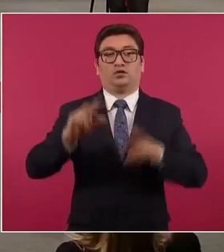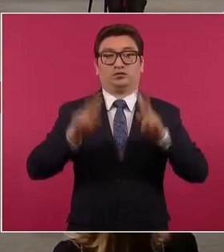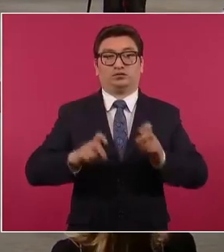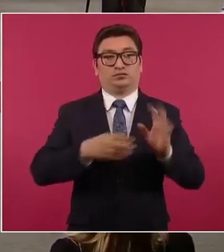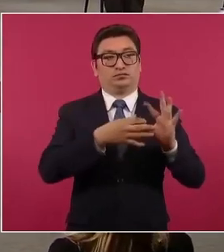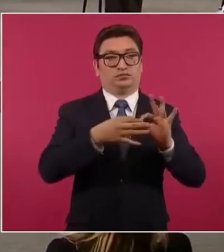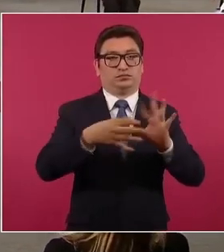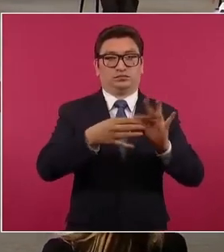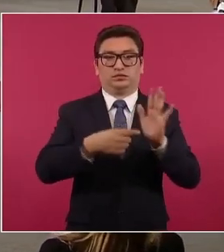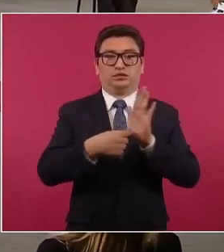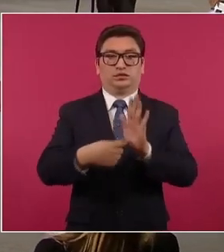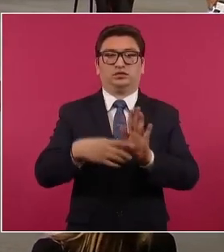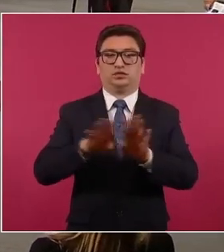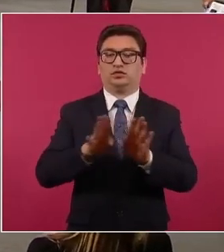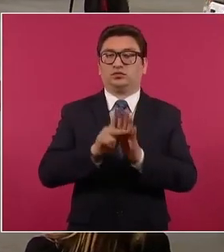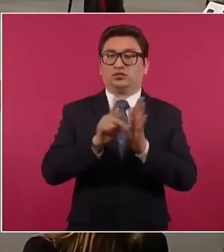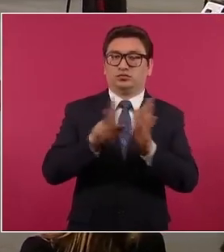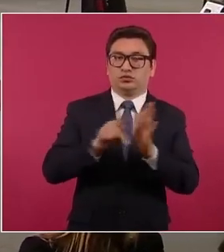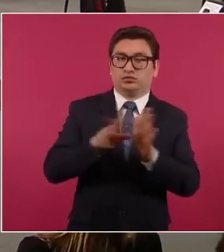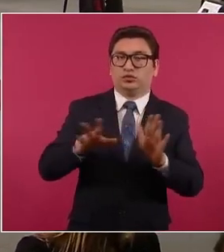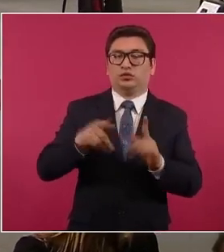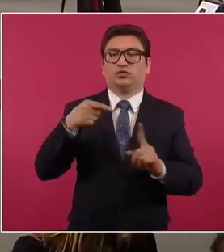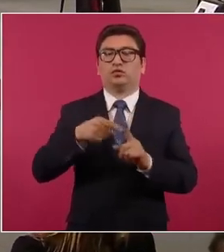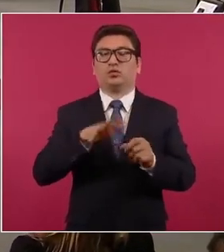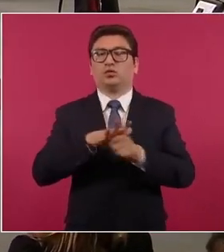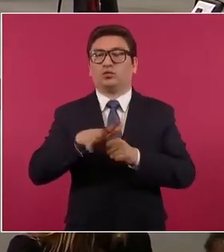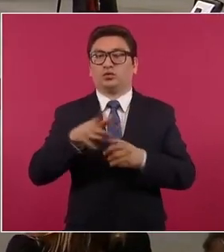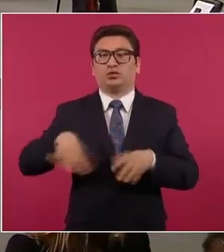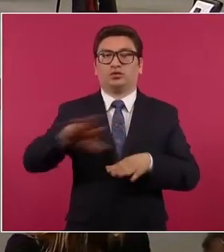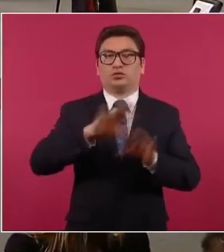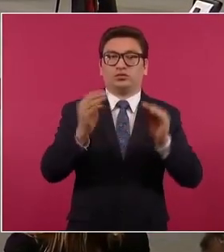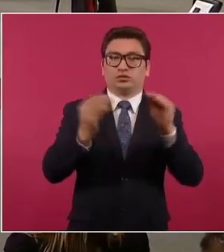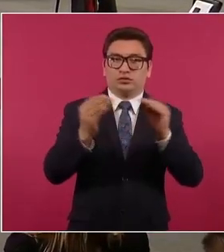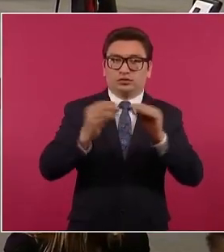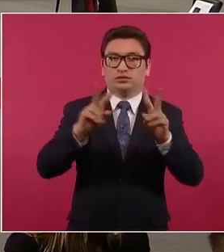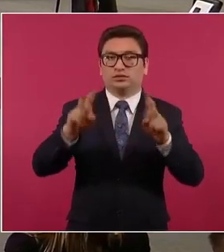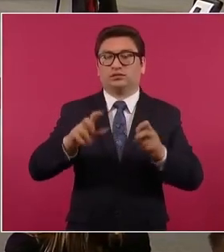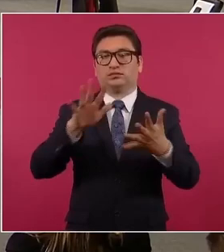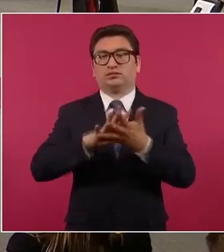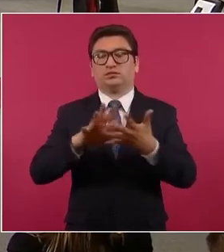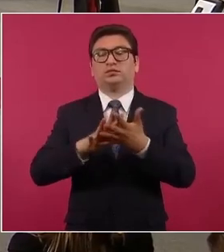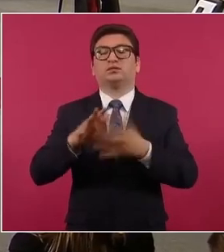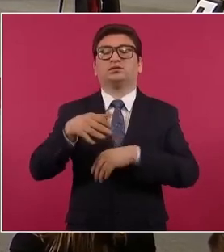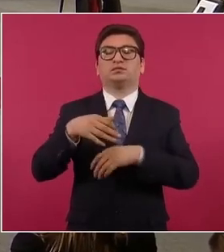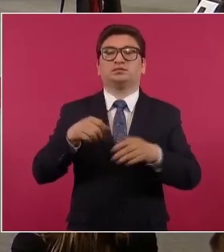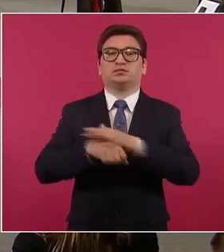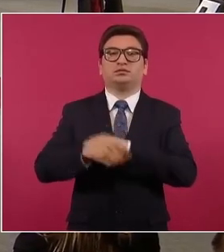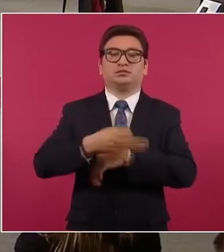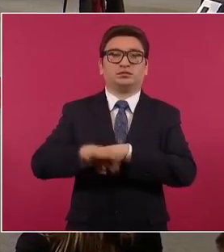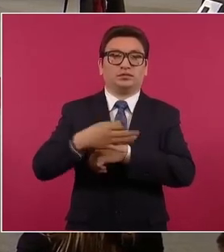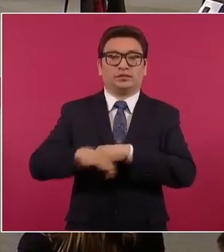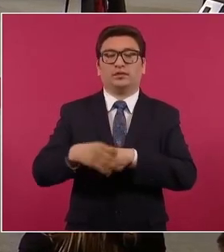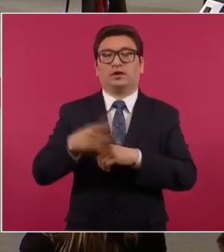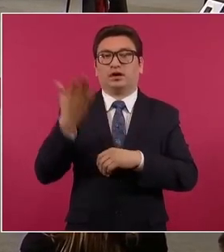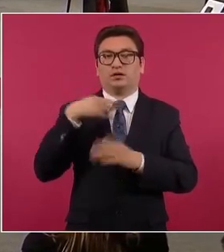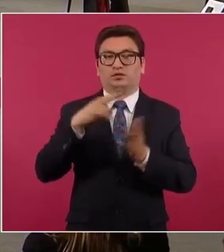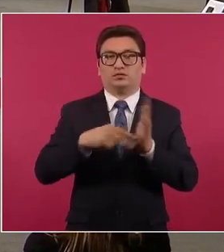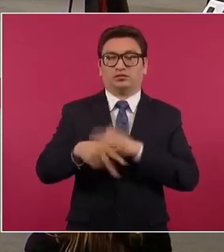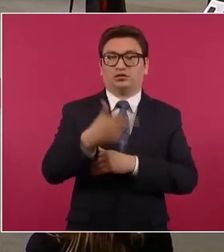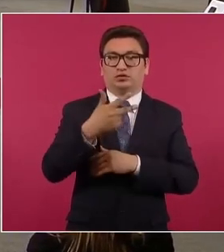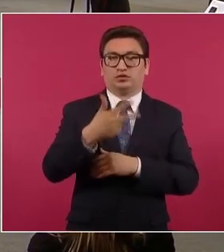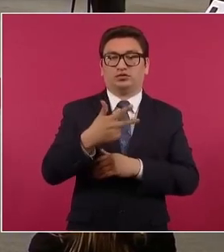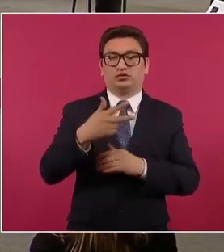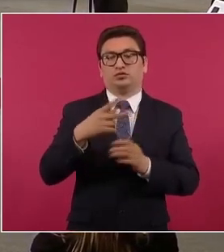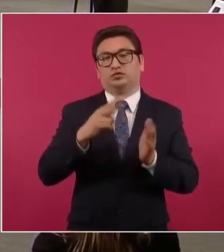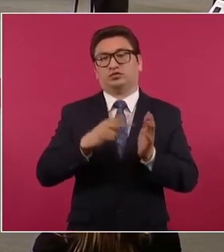exponer, que es el papel de los medios de comunicación, la postura en el debate sobre la prisión preventiva, tanto cuando se aprobó en 2008, bueno,